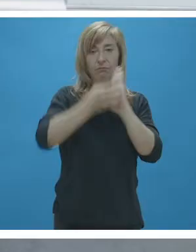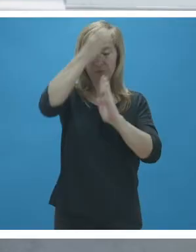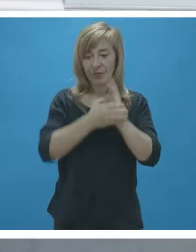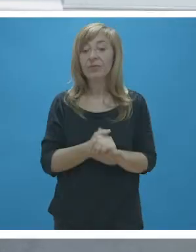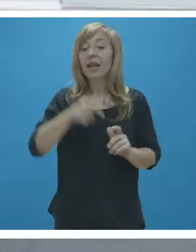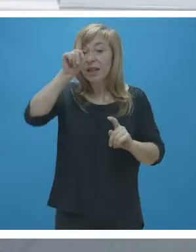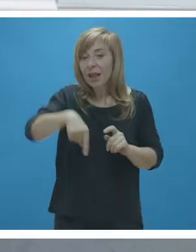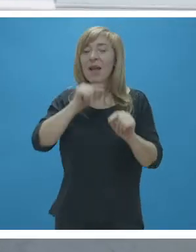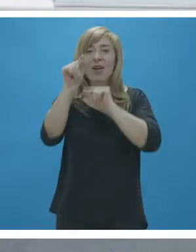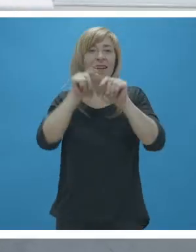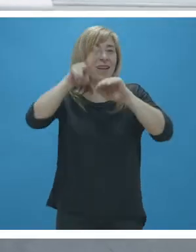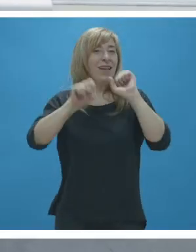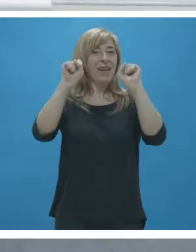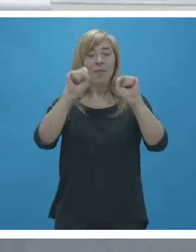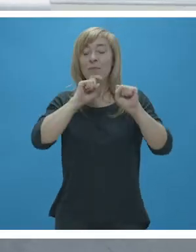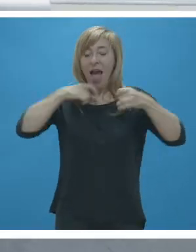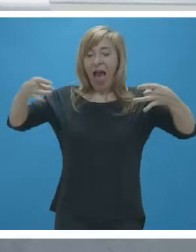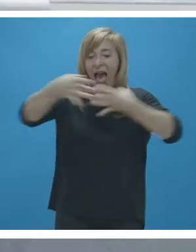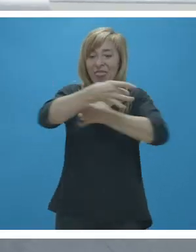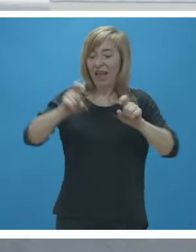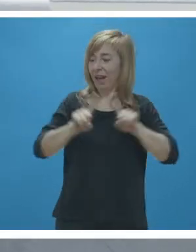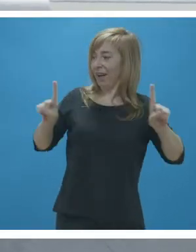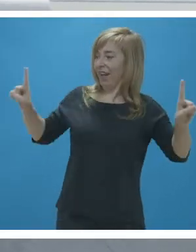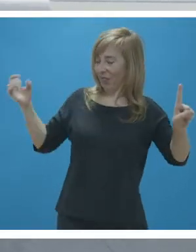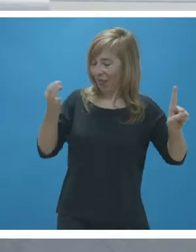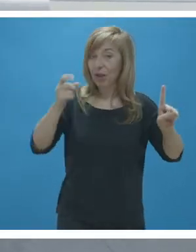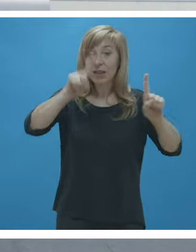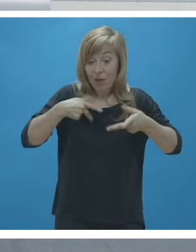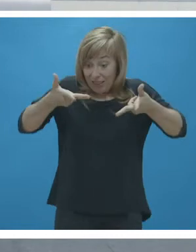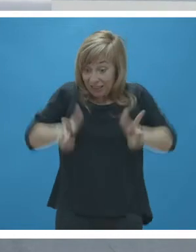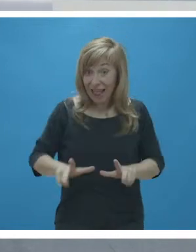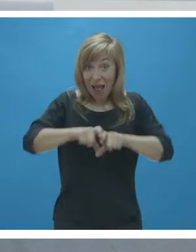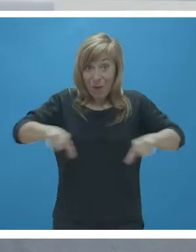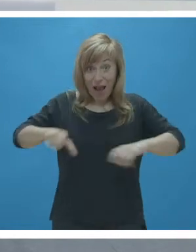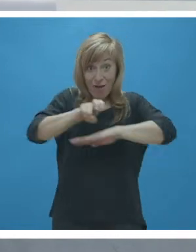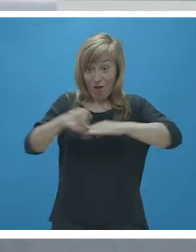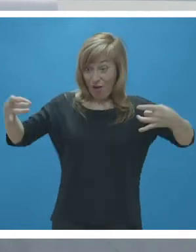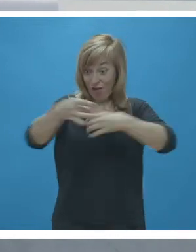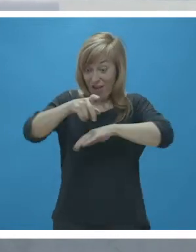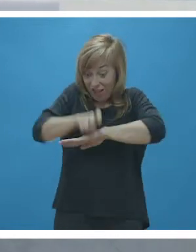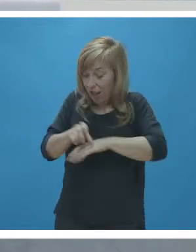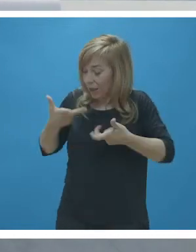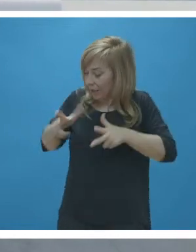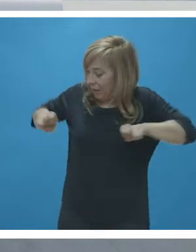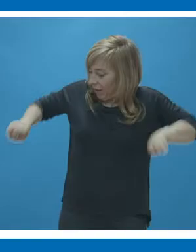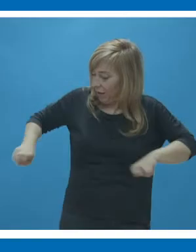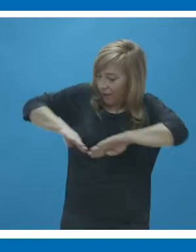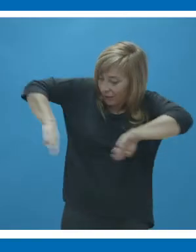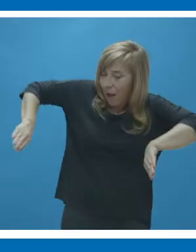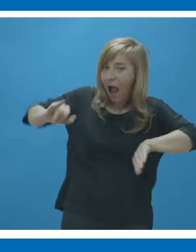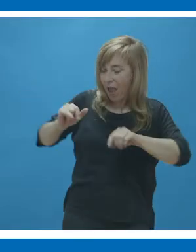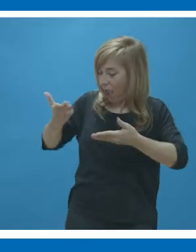contagios. En bancos de espera de los andenes encontraremos señales que nos indican la distancia de seguridad y dónde podemos sentarnos.